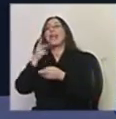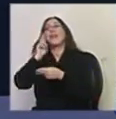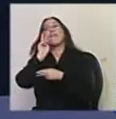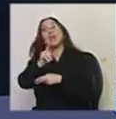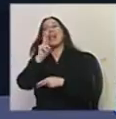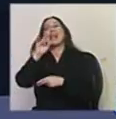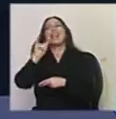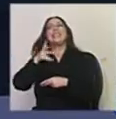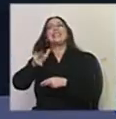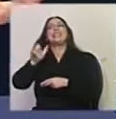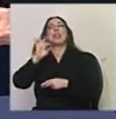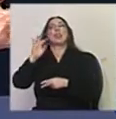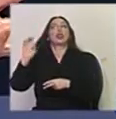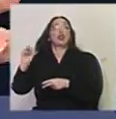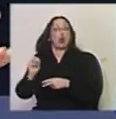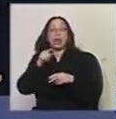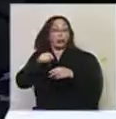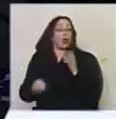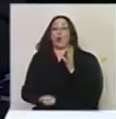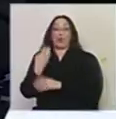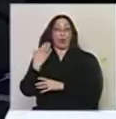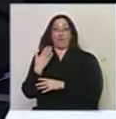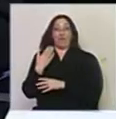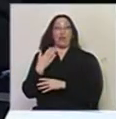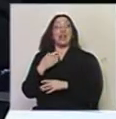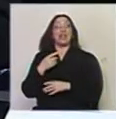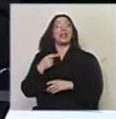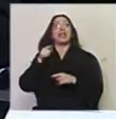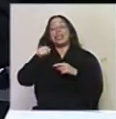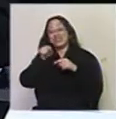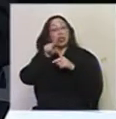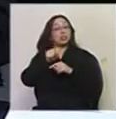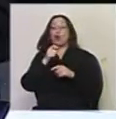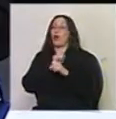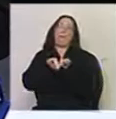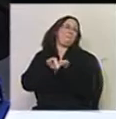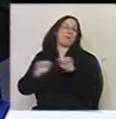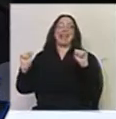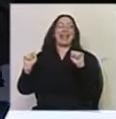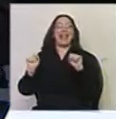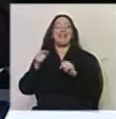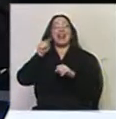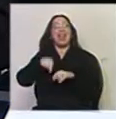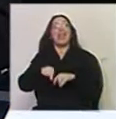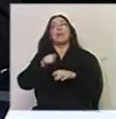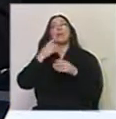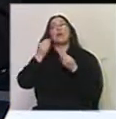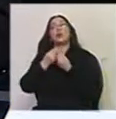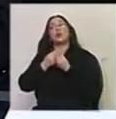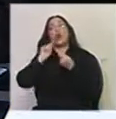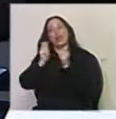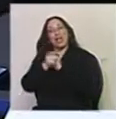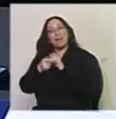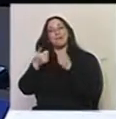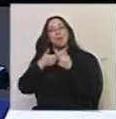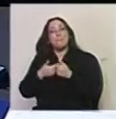Richeto, por ejemplo. Eso es nuevo. Eso es increíble. Y en ese orden de cosas, aparte, se han hecho muchos cambios. Para empezar eso, que